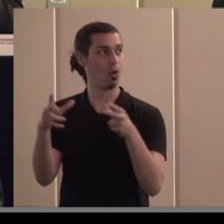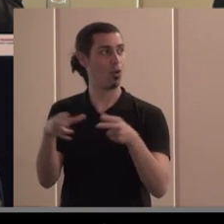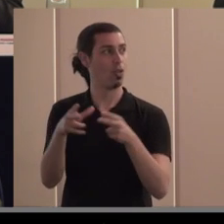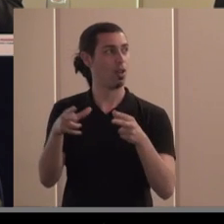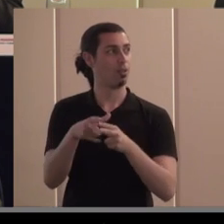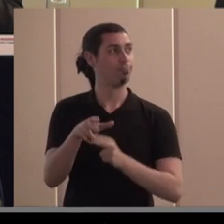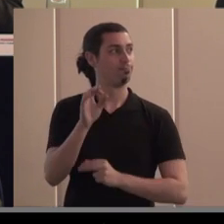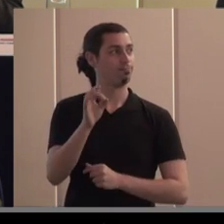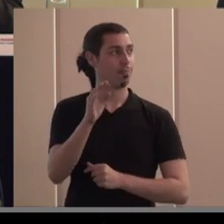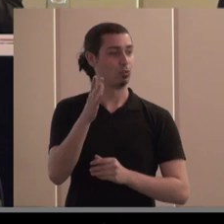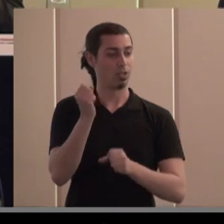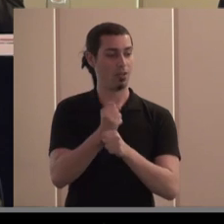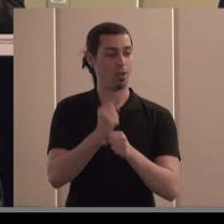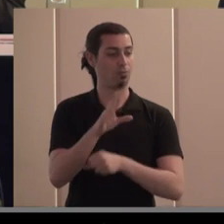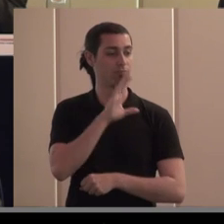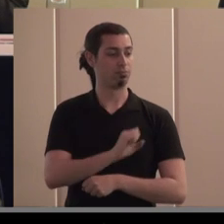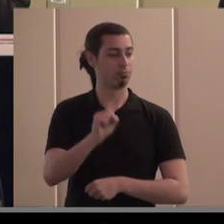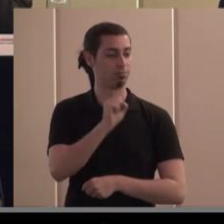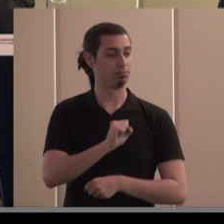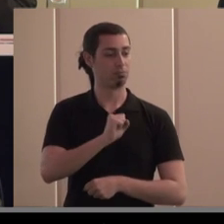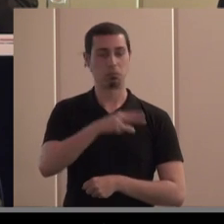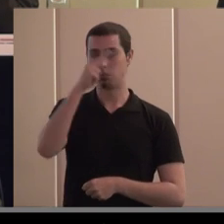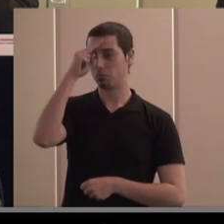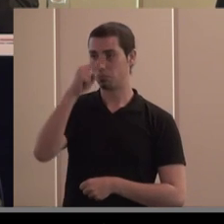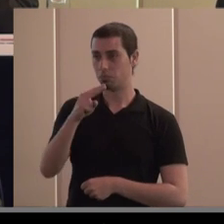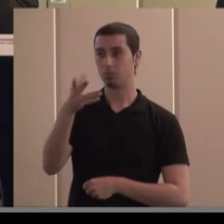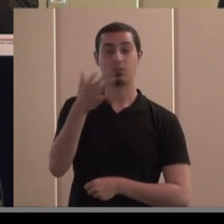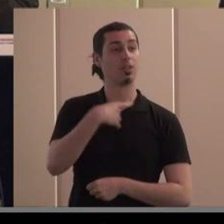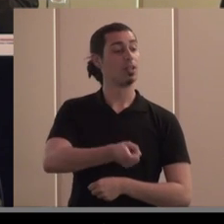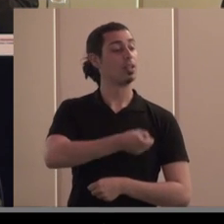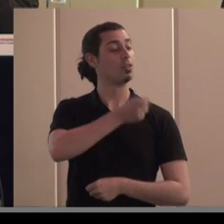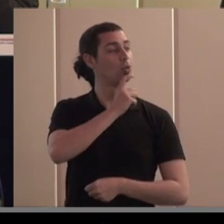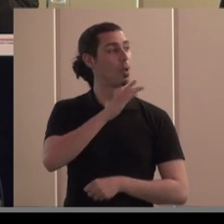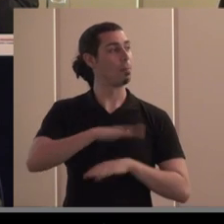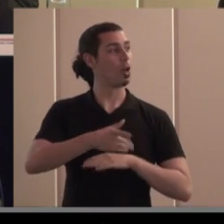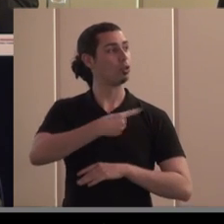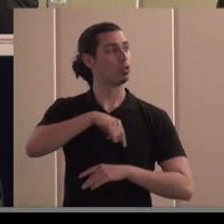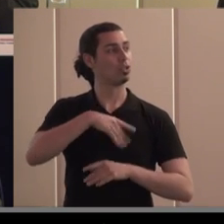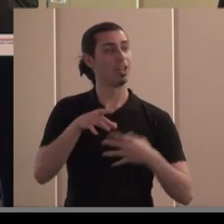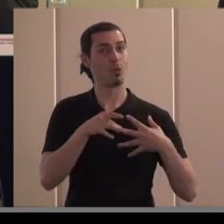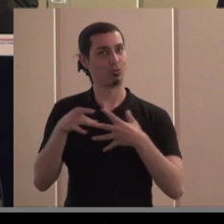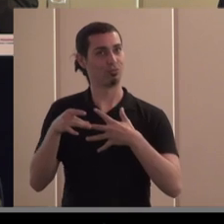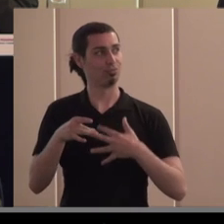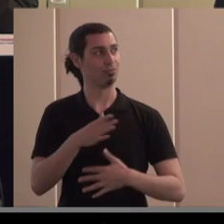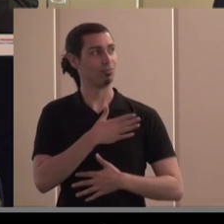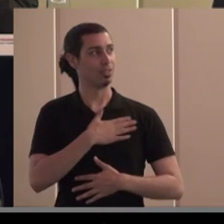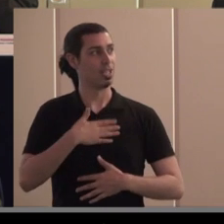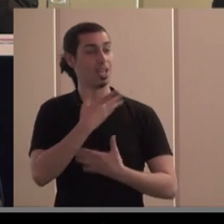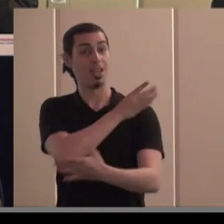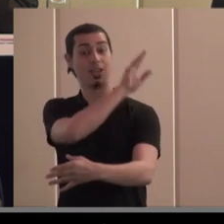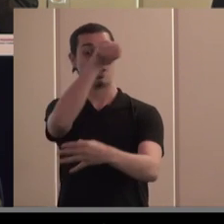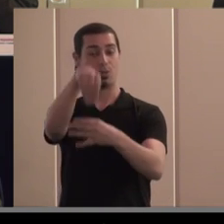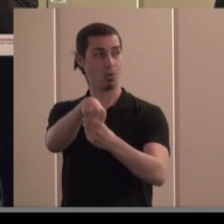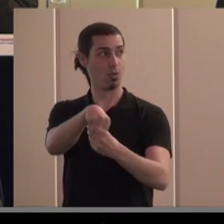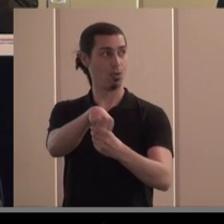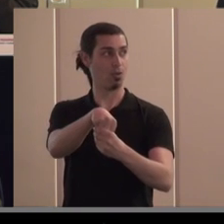y fabuloso más debería de haber nuestra dificultad y estamos situados para poder liderar y todo esto y poder introducirlo dentro de la economía